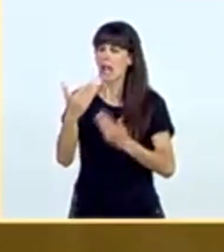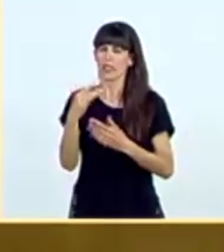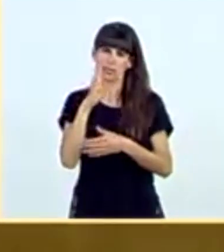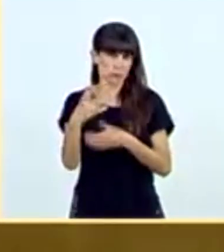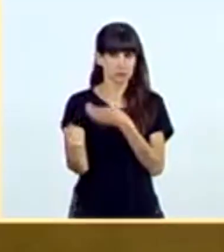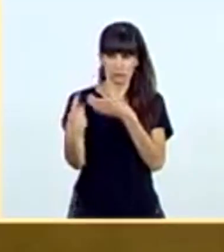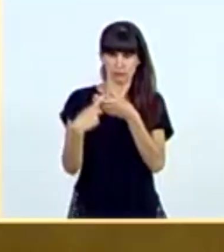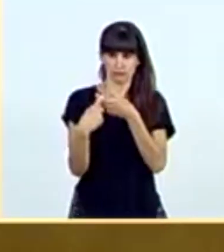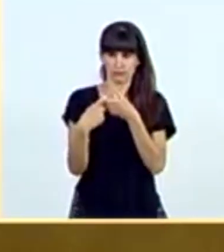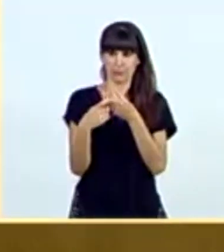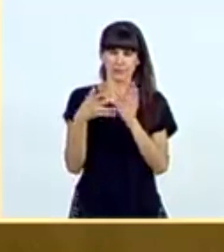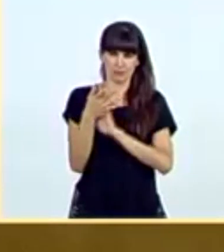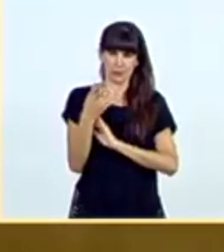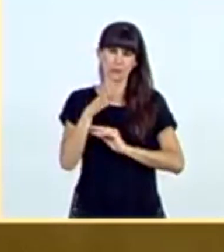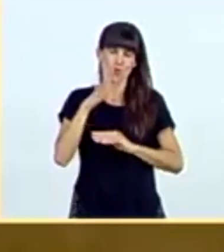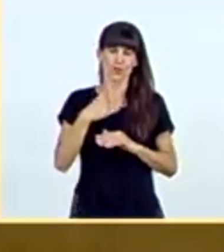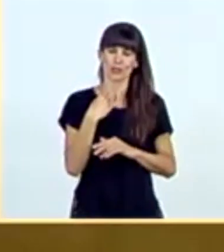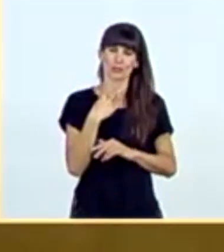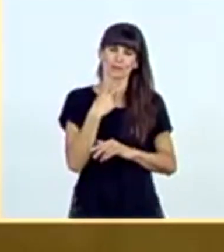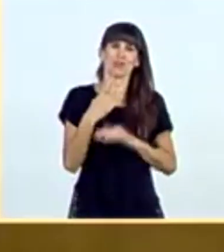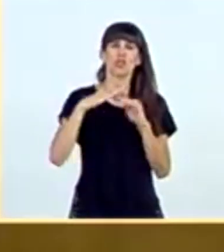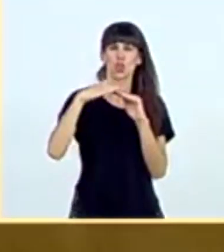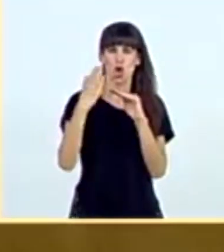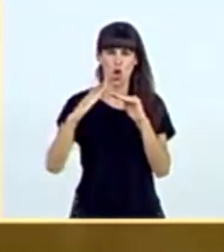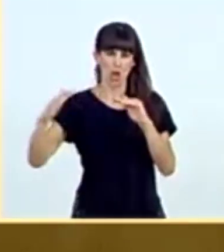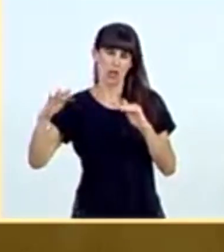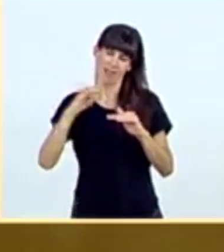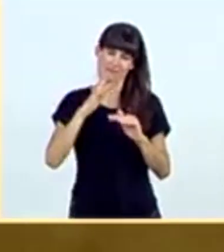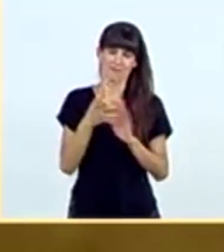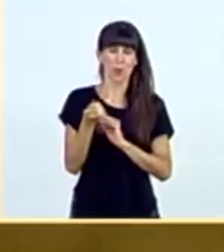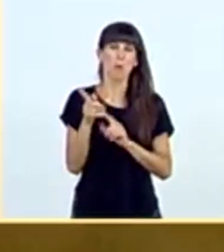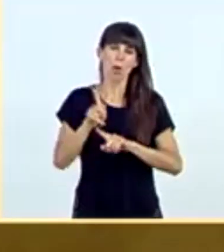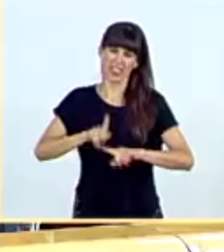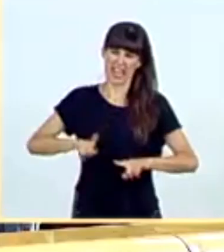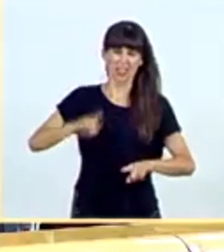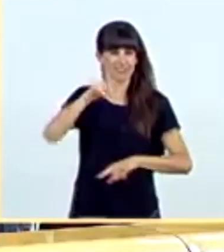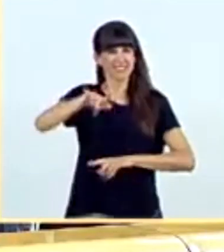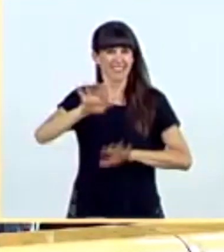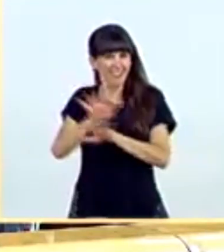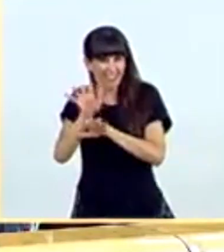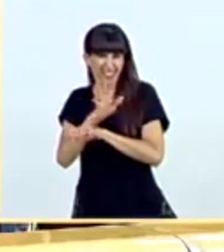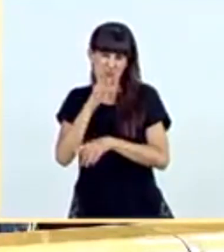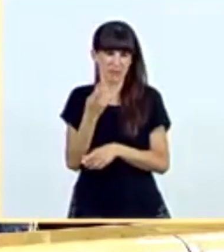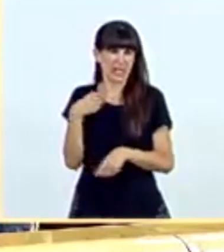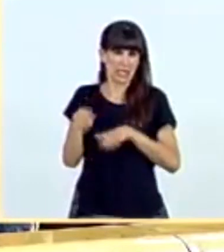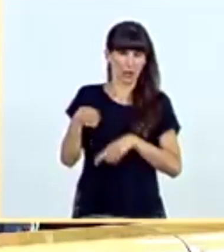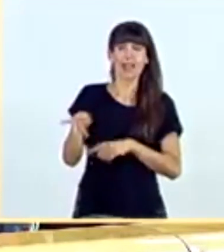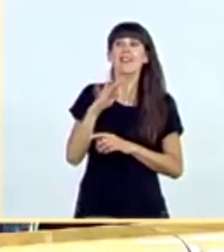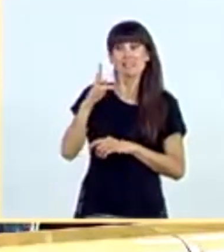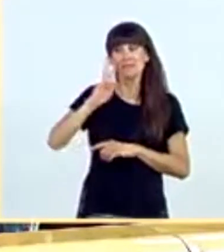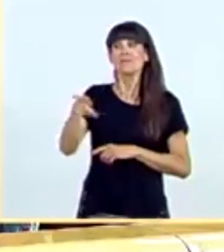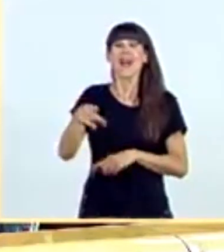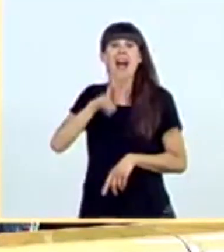por el tono constructivo, evento moderado que ha empleado, fíjese, si de lo que usted está hablando